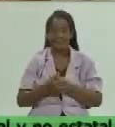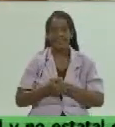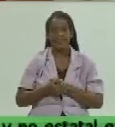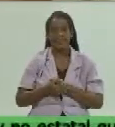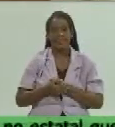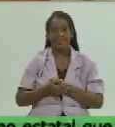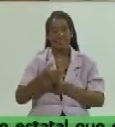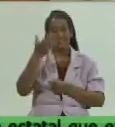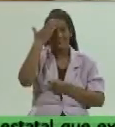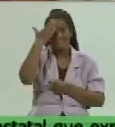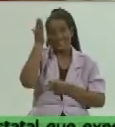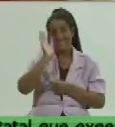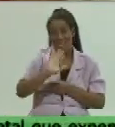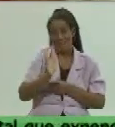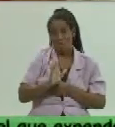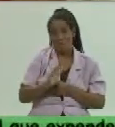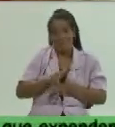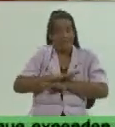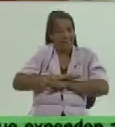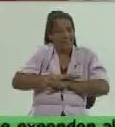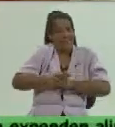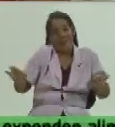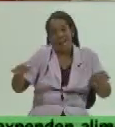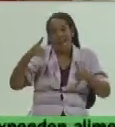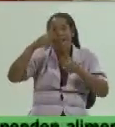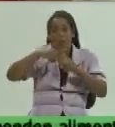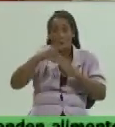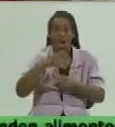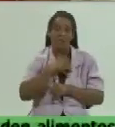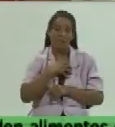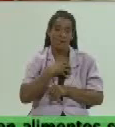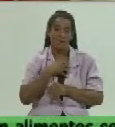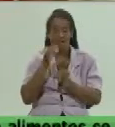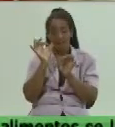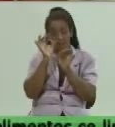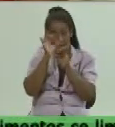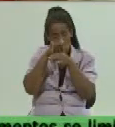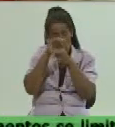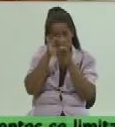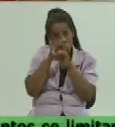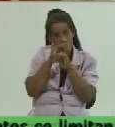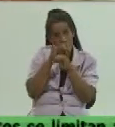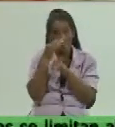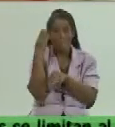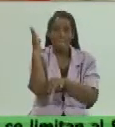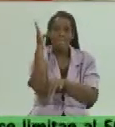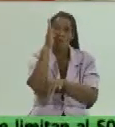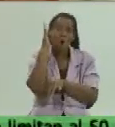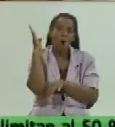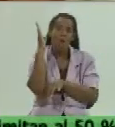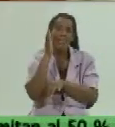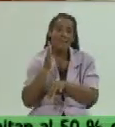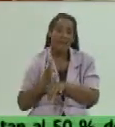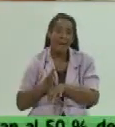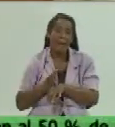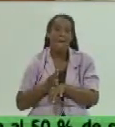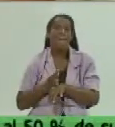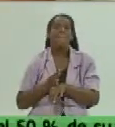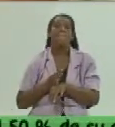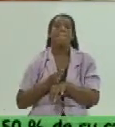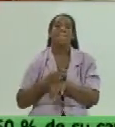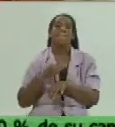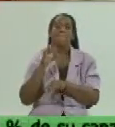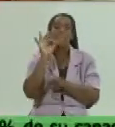saludos es un hecho ya las tunas cuenta con su laboratorio de biología molecular el procesamiento de muestras en